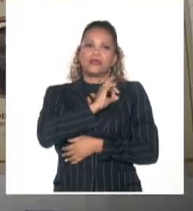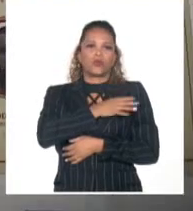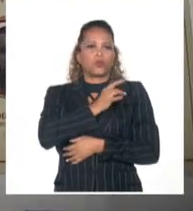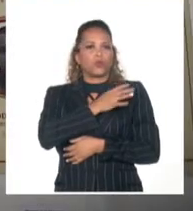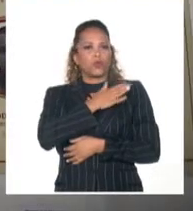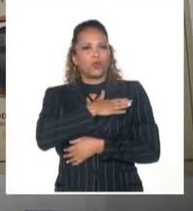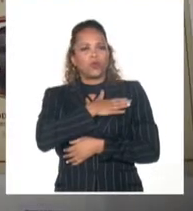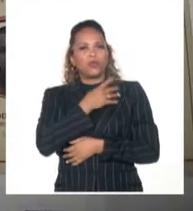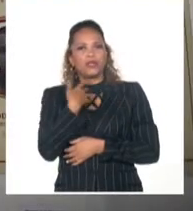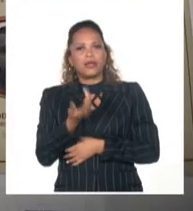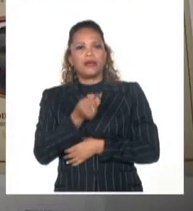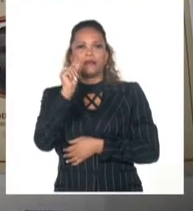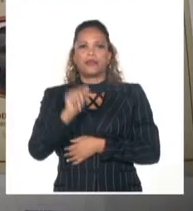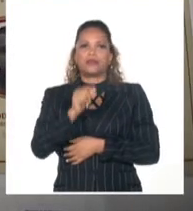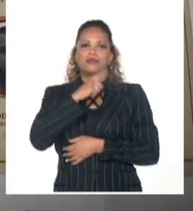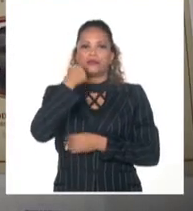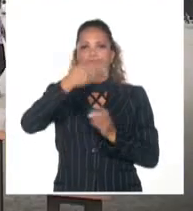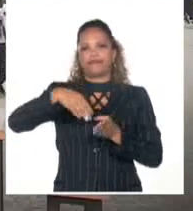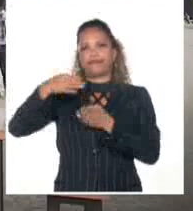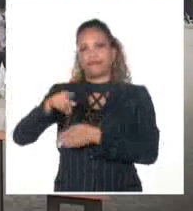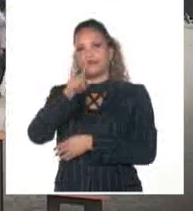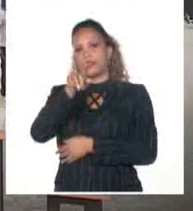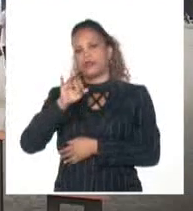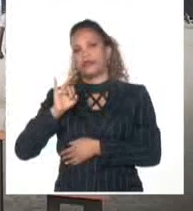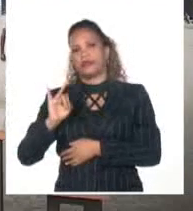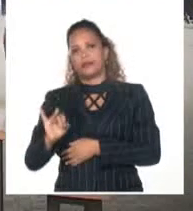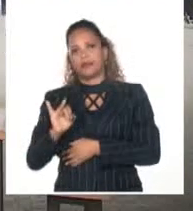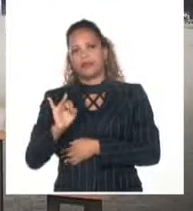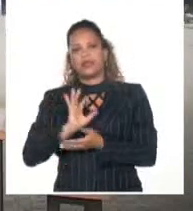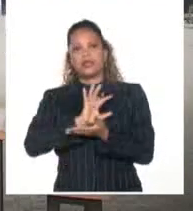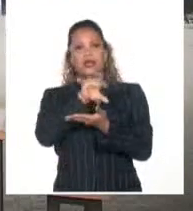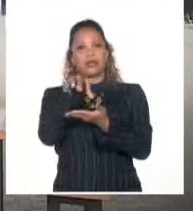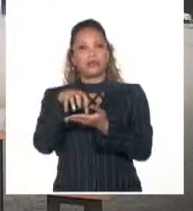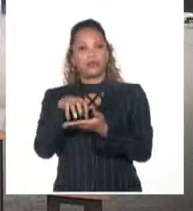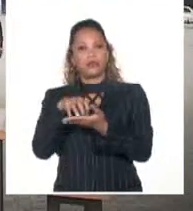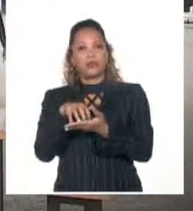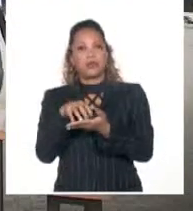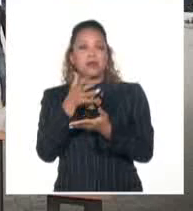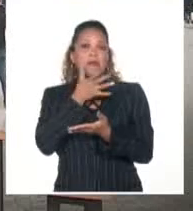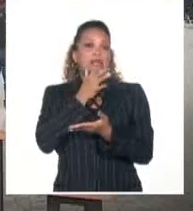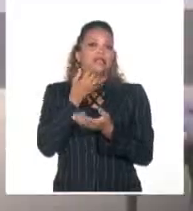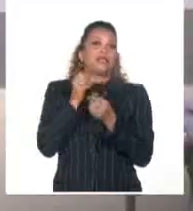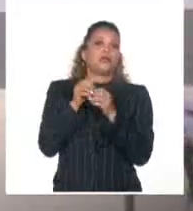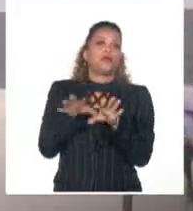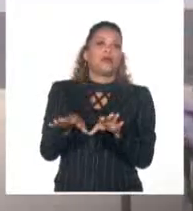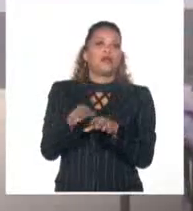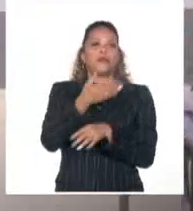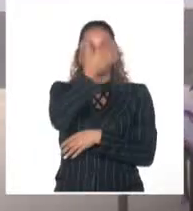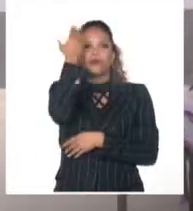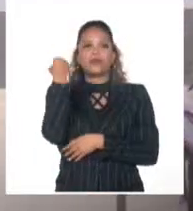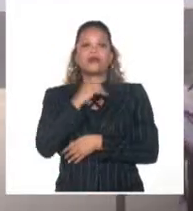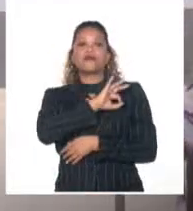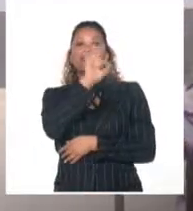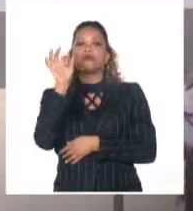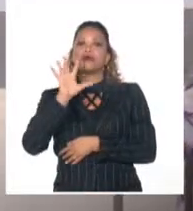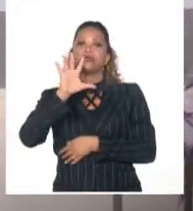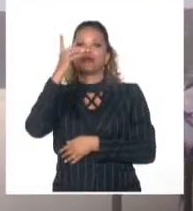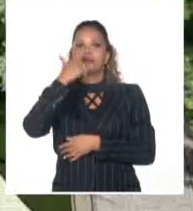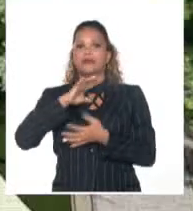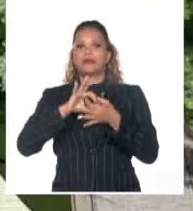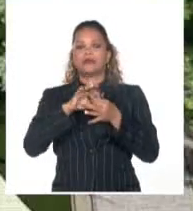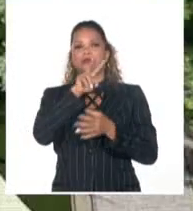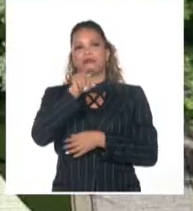física de los 17 caídos. La ciudad en apariencia normal no olvida el 5 de agosto del 2022.